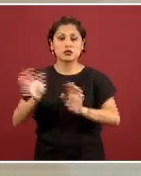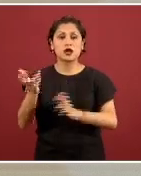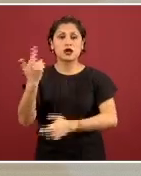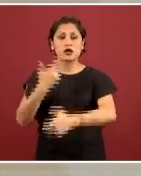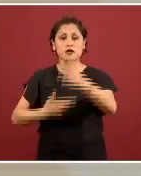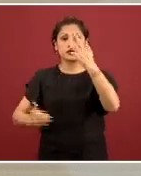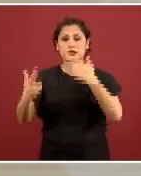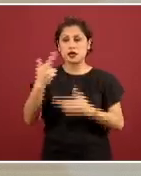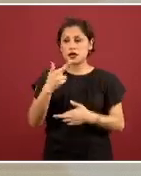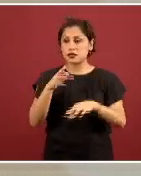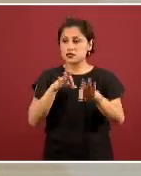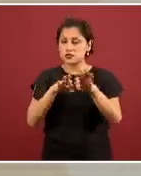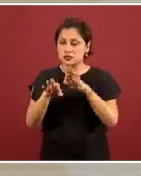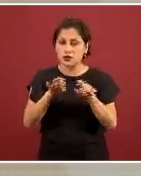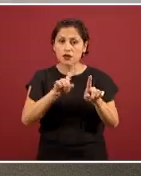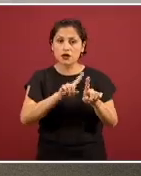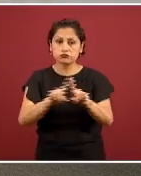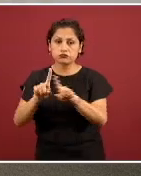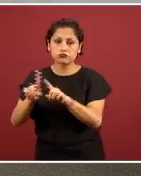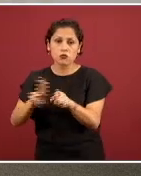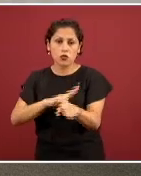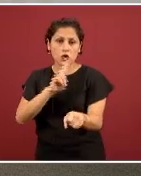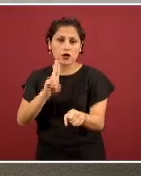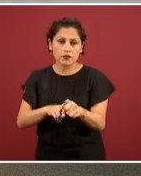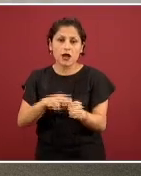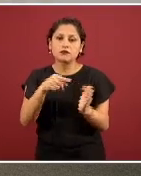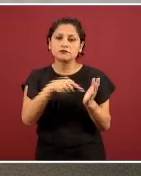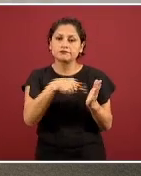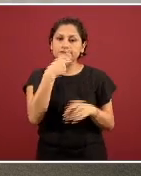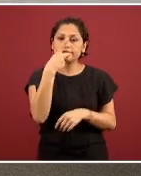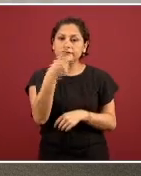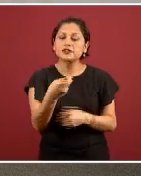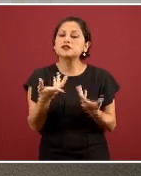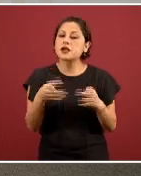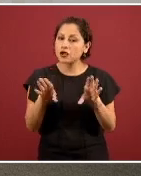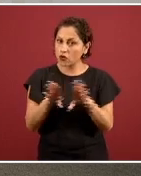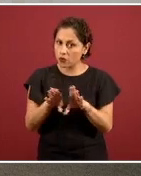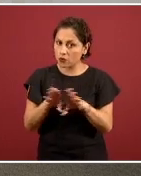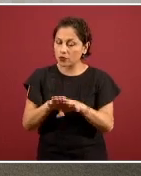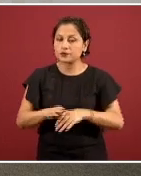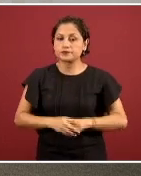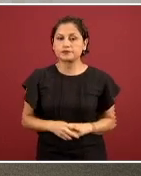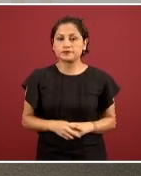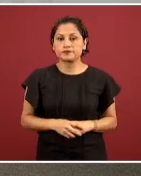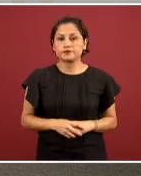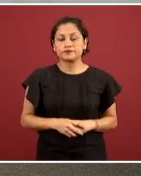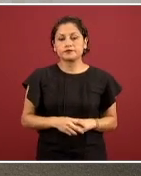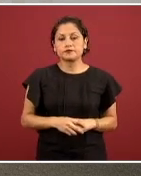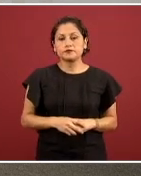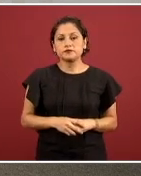regular a la que estamos acostumbrados. La siguiente, por favor, y es la última